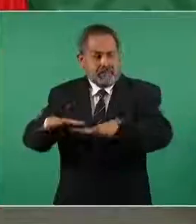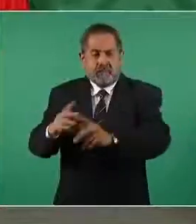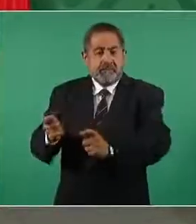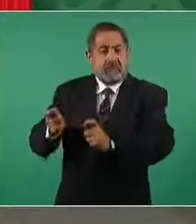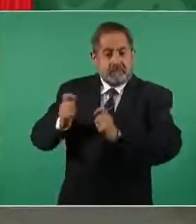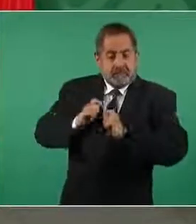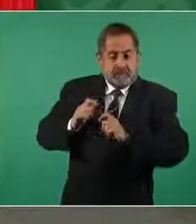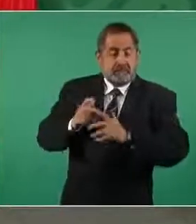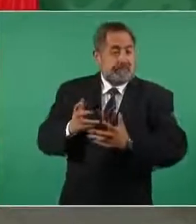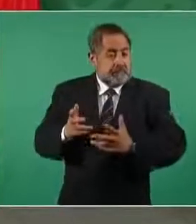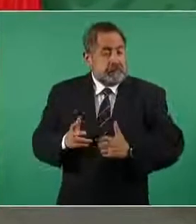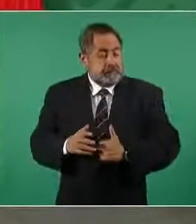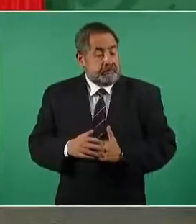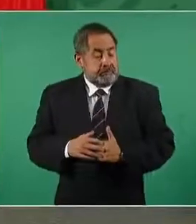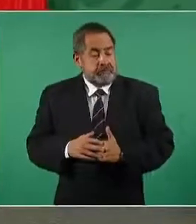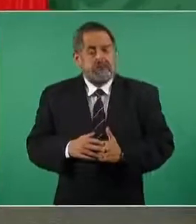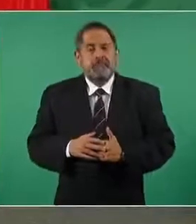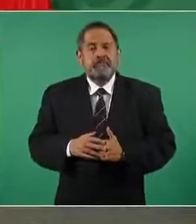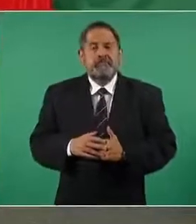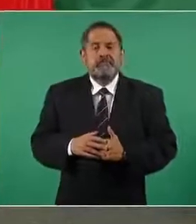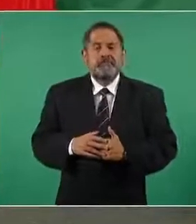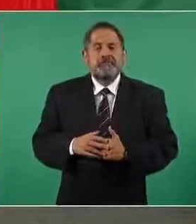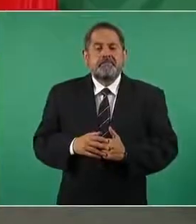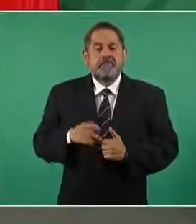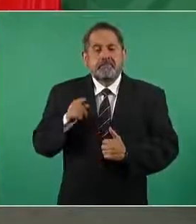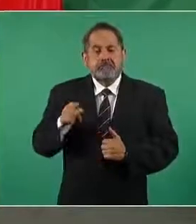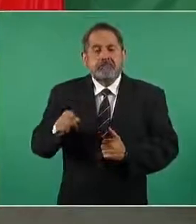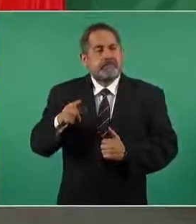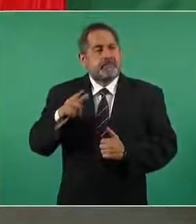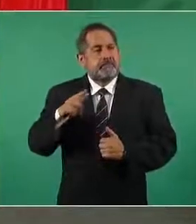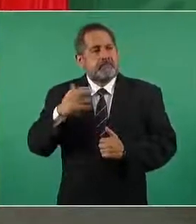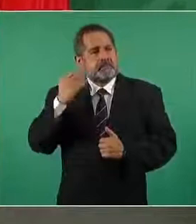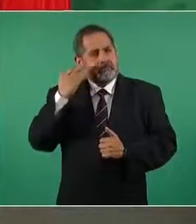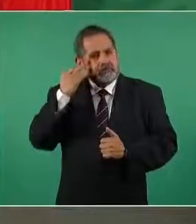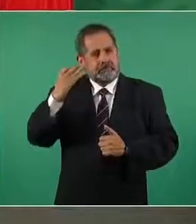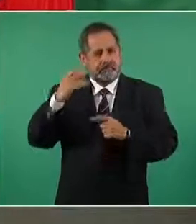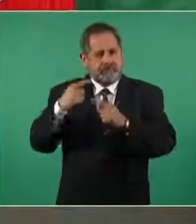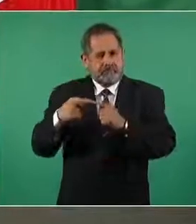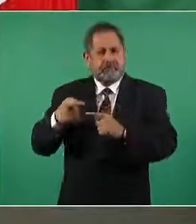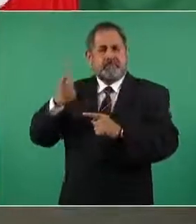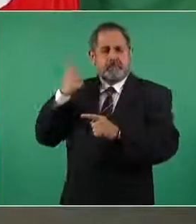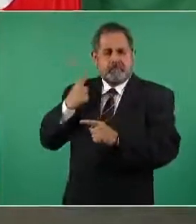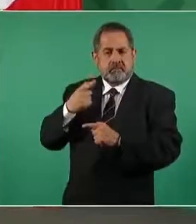se hizo en el sexenio pasado un avalú